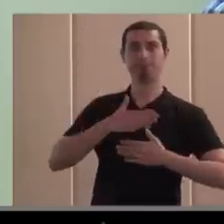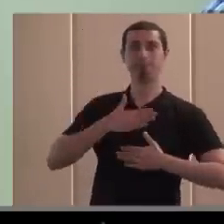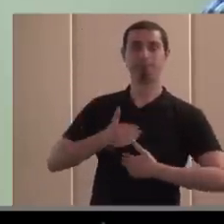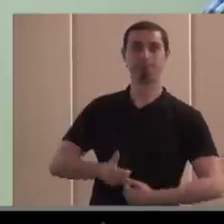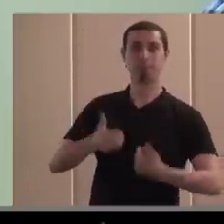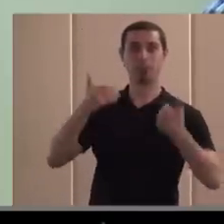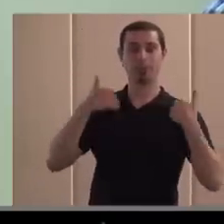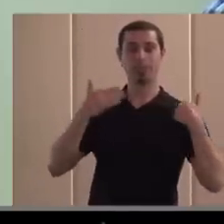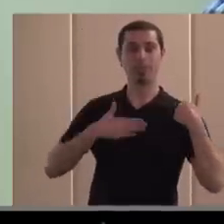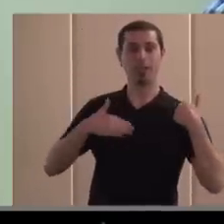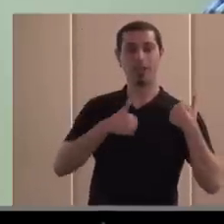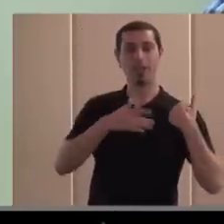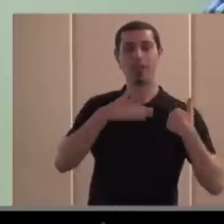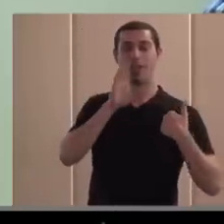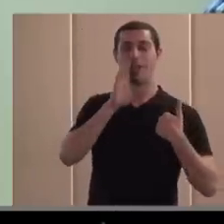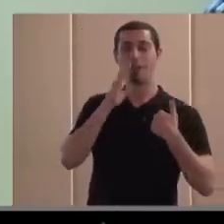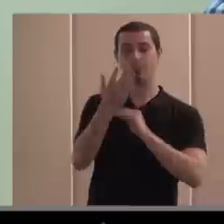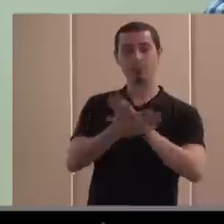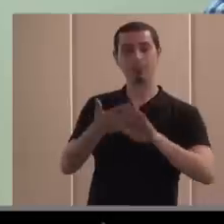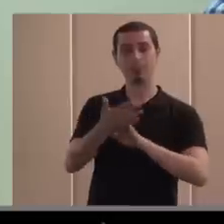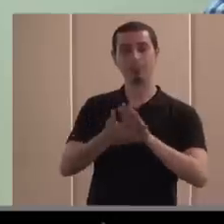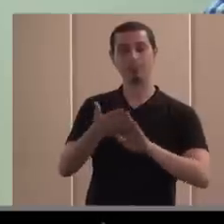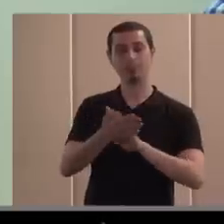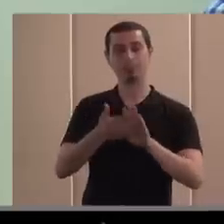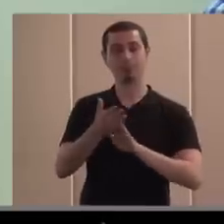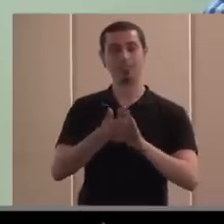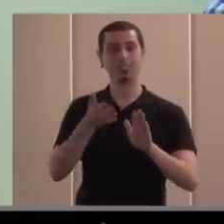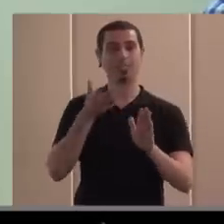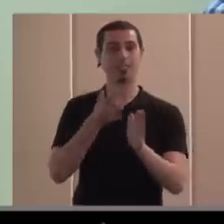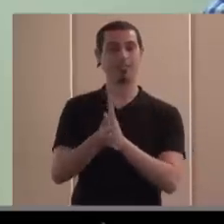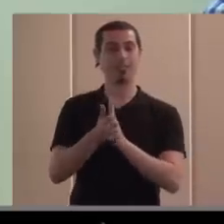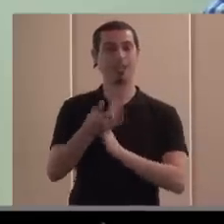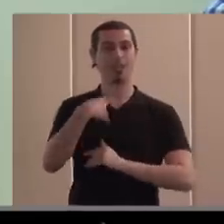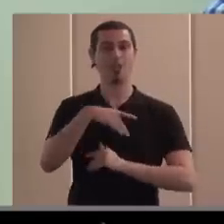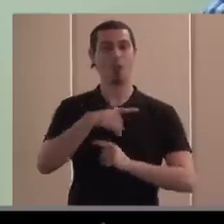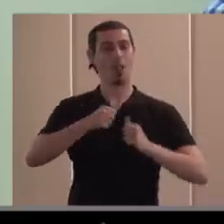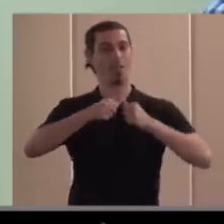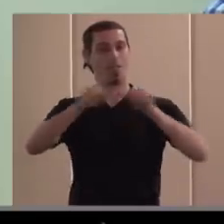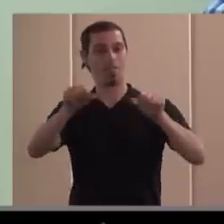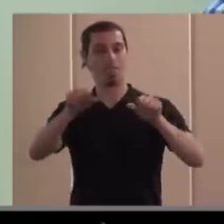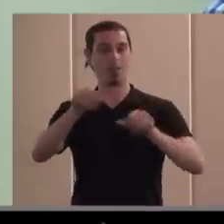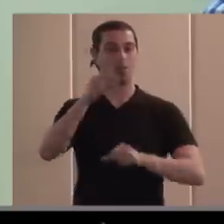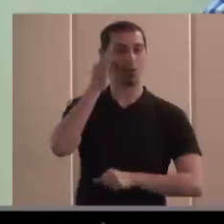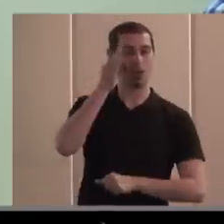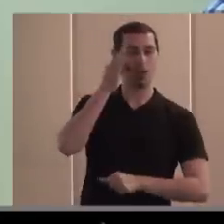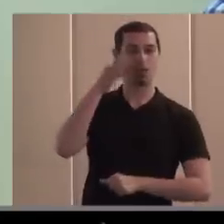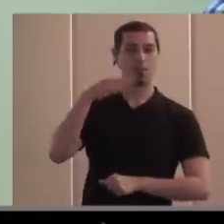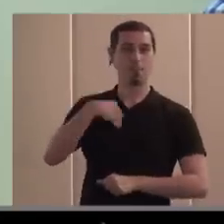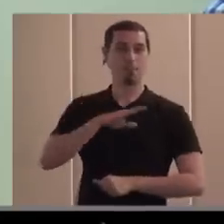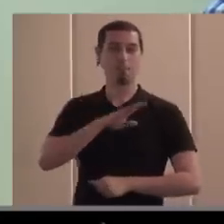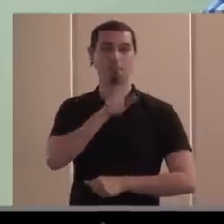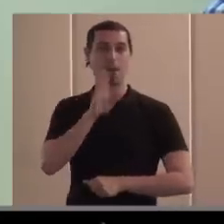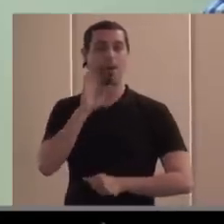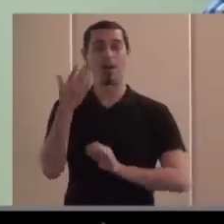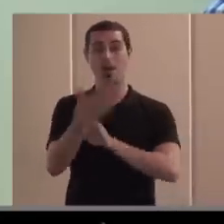en ese también gorro que las mujeres tenemos, ¿no? Y los hombres también de madre. En esta semana